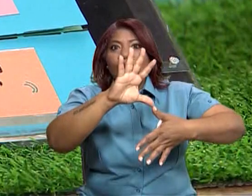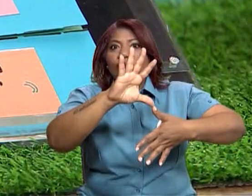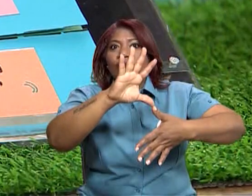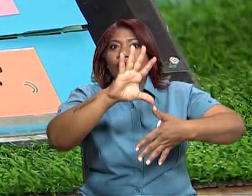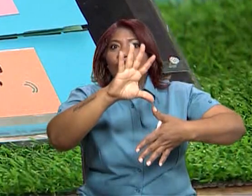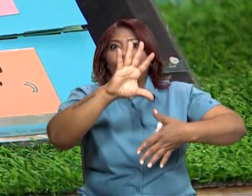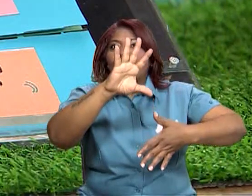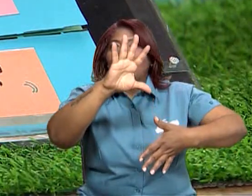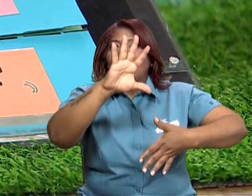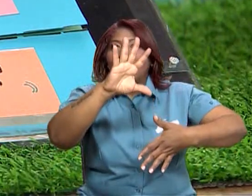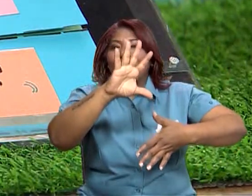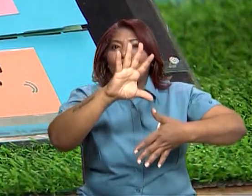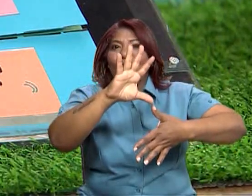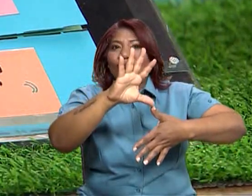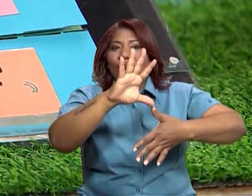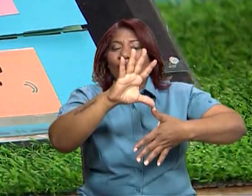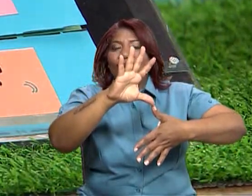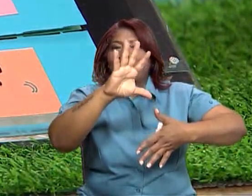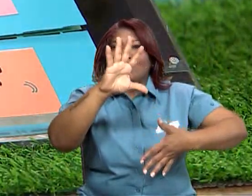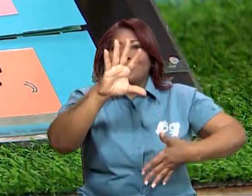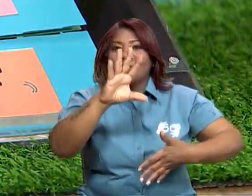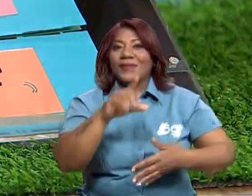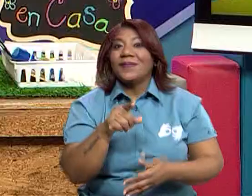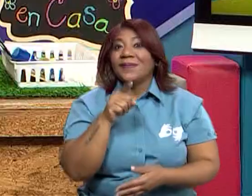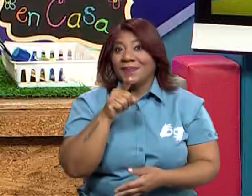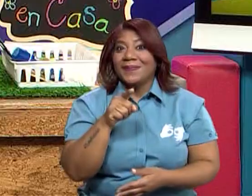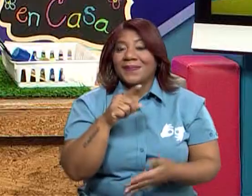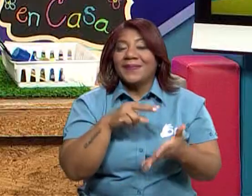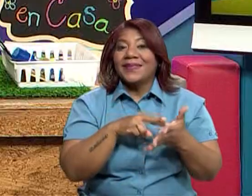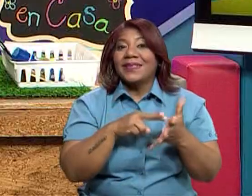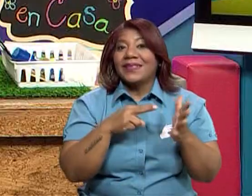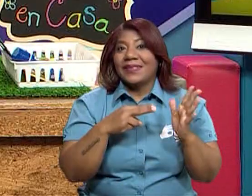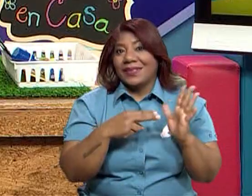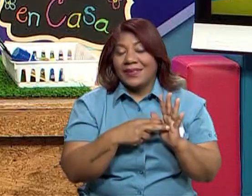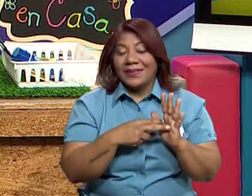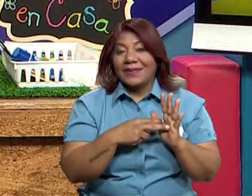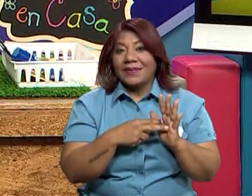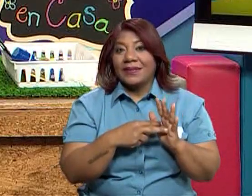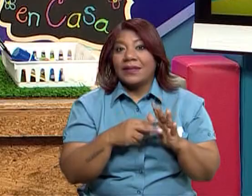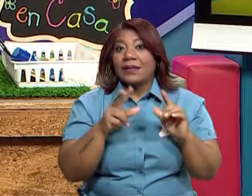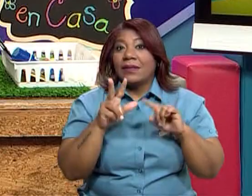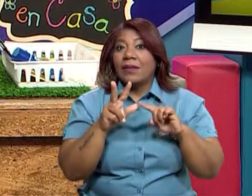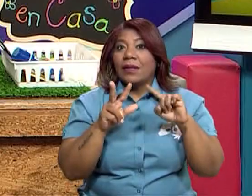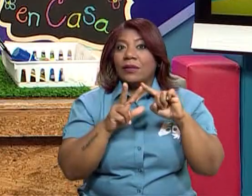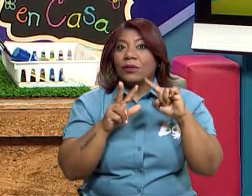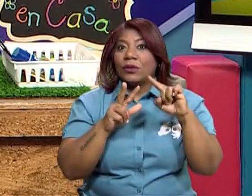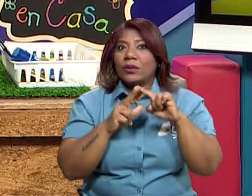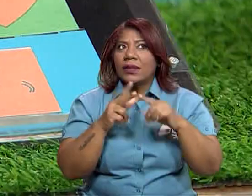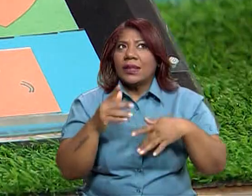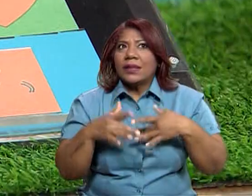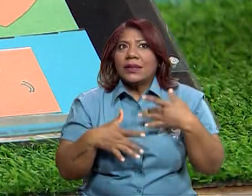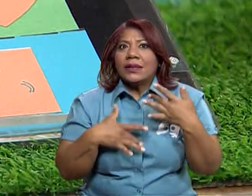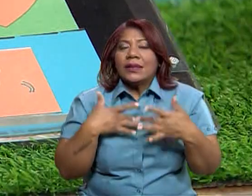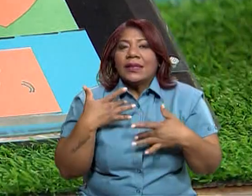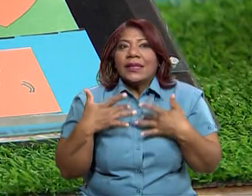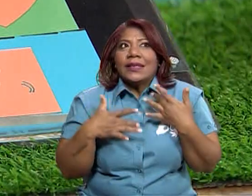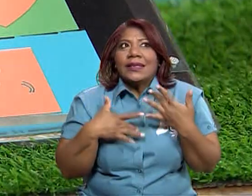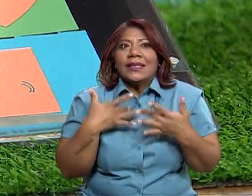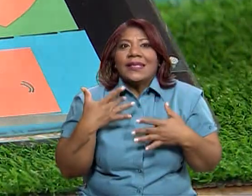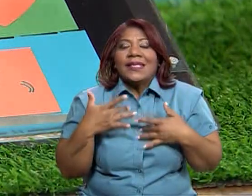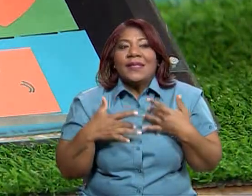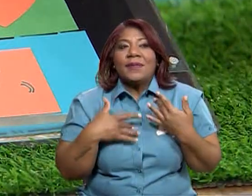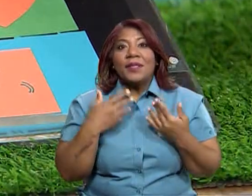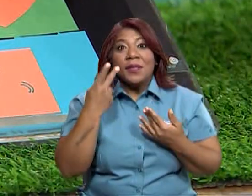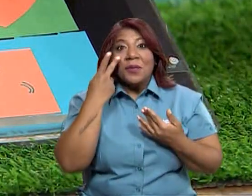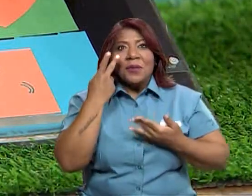significa puente del mundo, corazón del universo? ¿Cuáles son esos tres sentimientos que te hace sentir al leer la